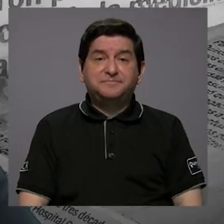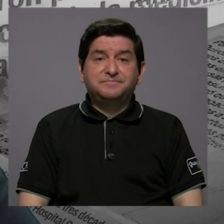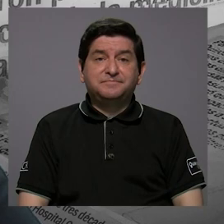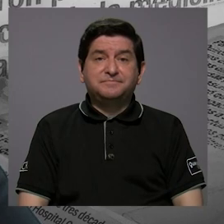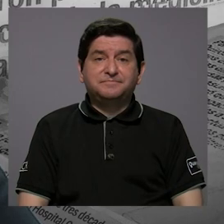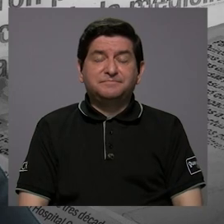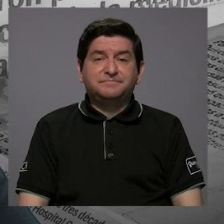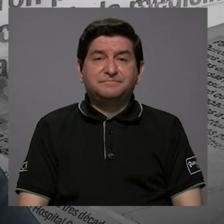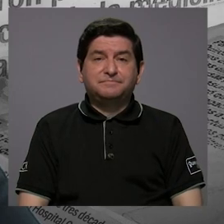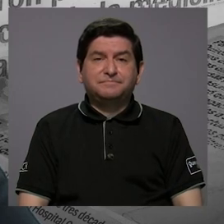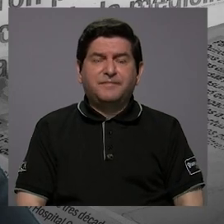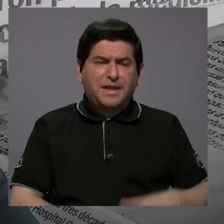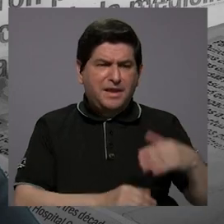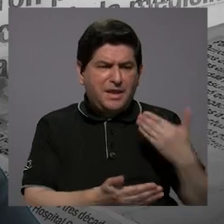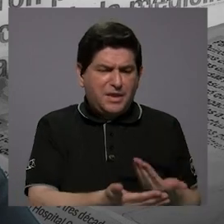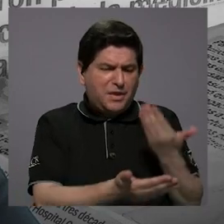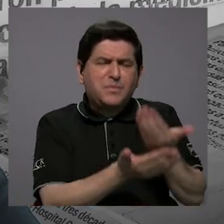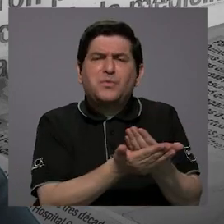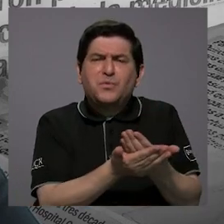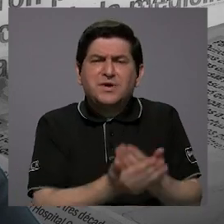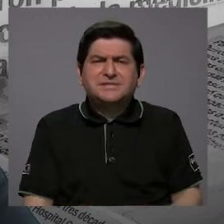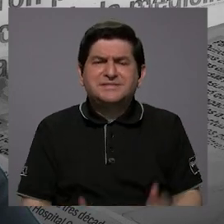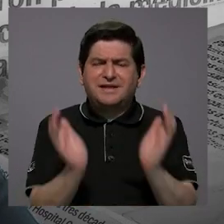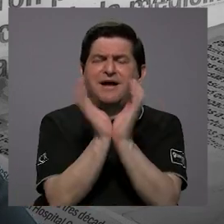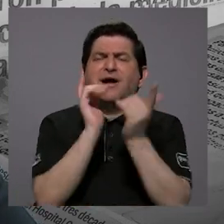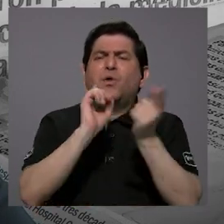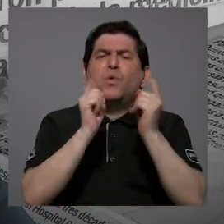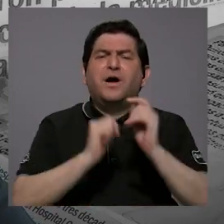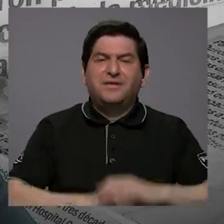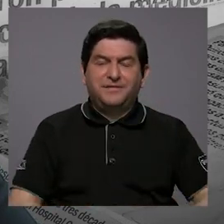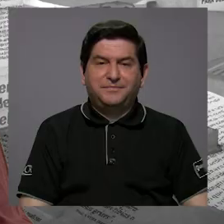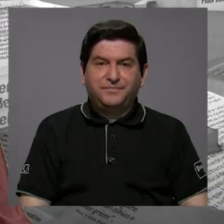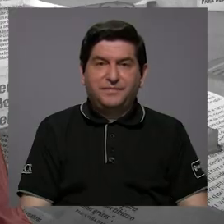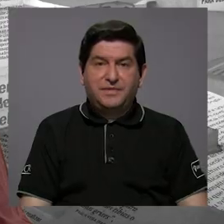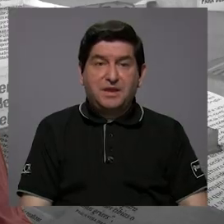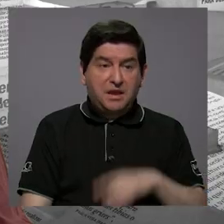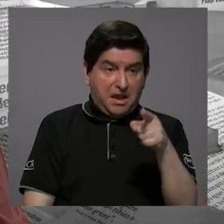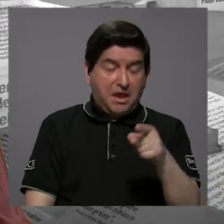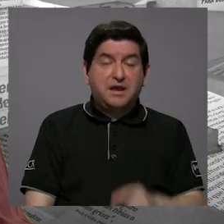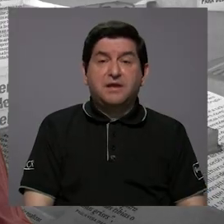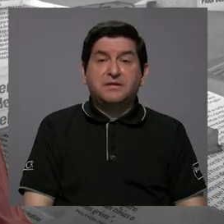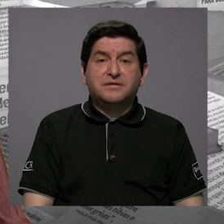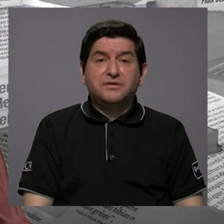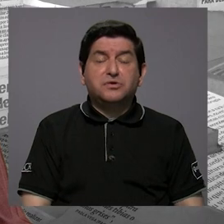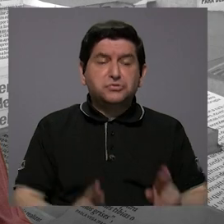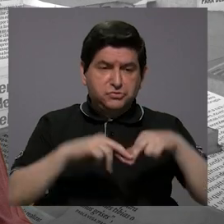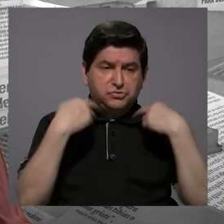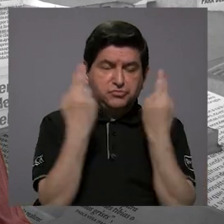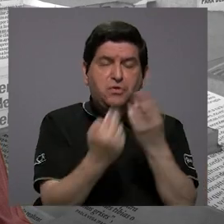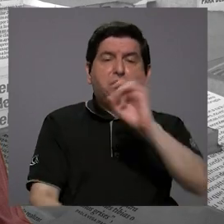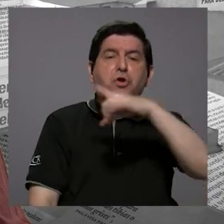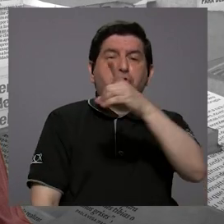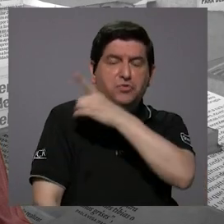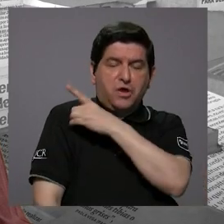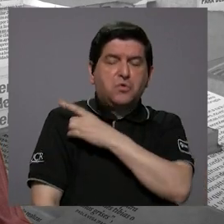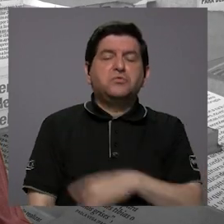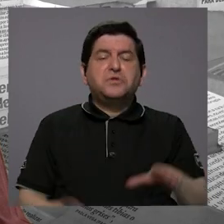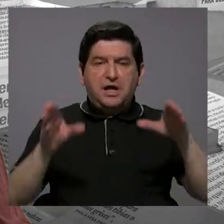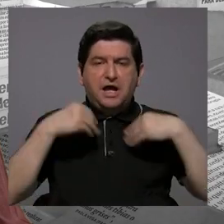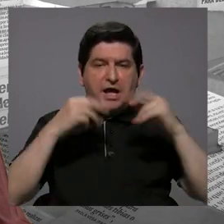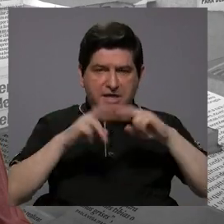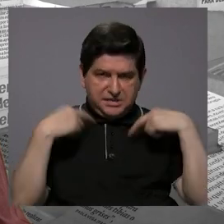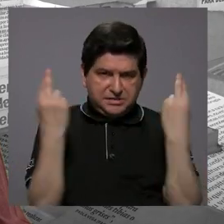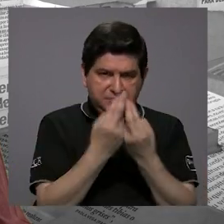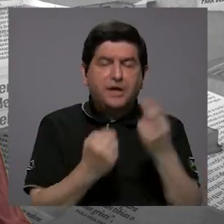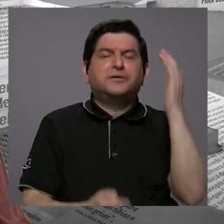cuál ha sido el planteamiento de parte de la caja? Nos han recibido, por ejemplo, en reuniones de junta directiva, han